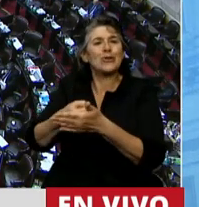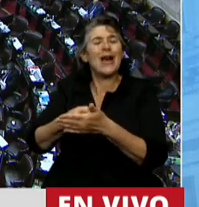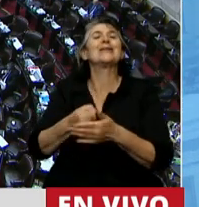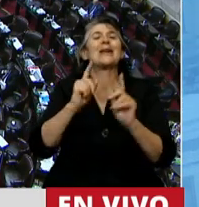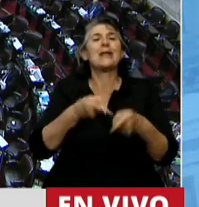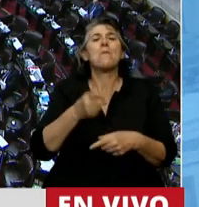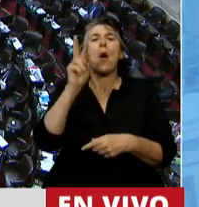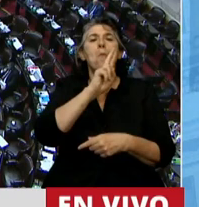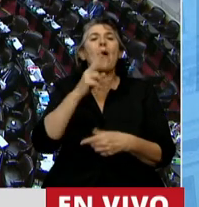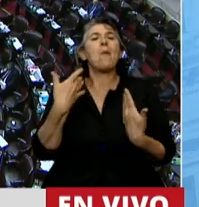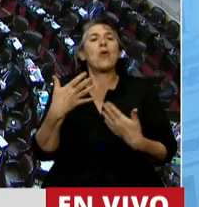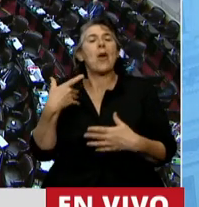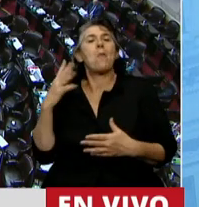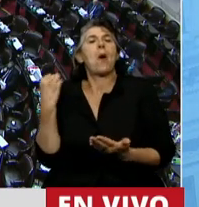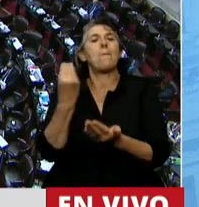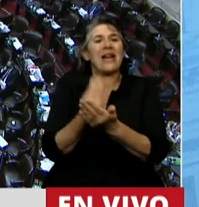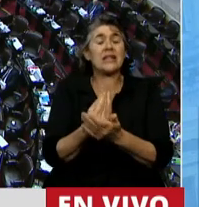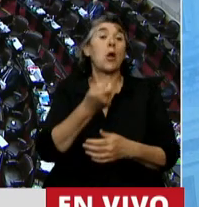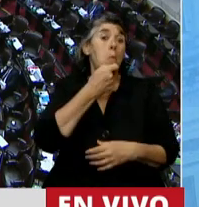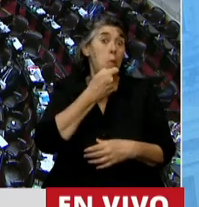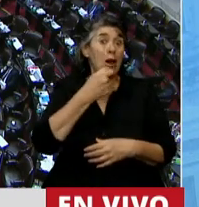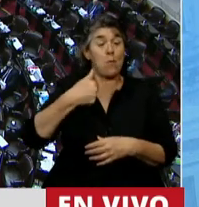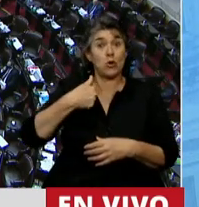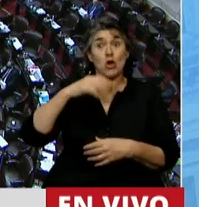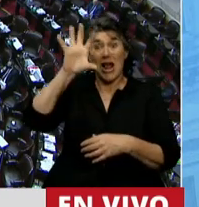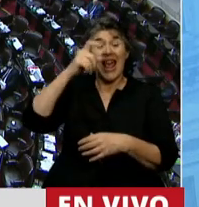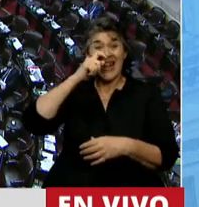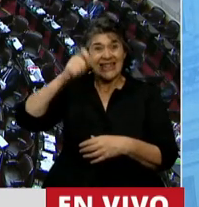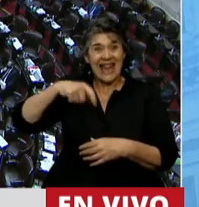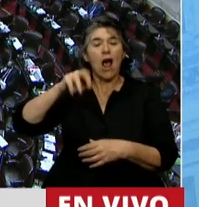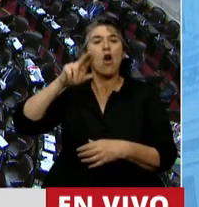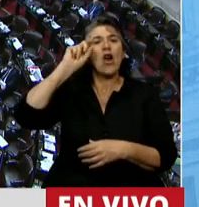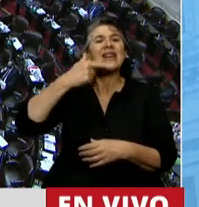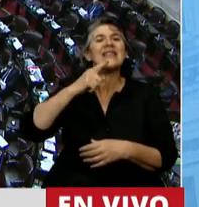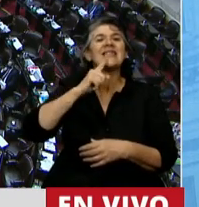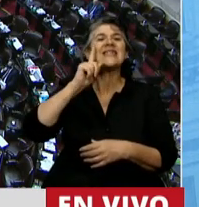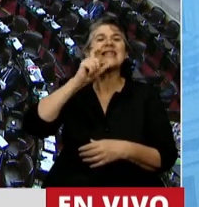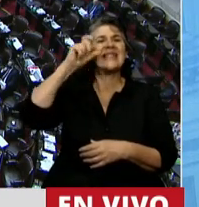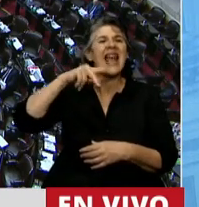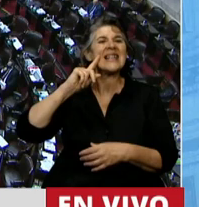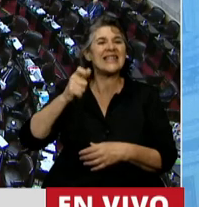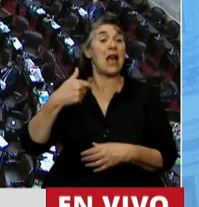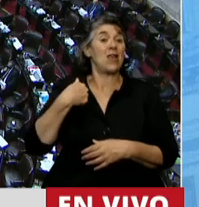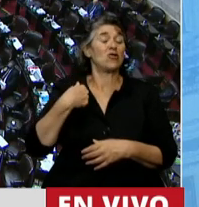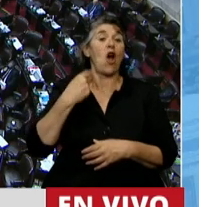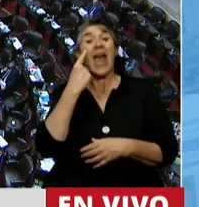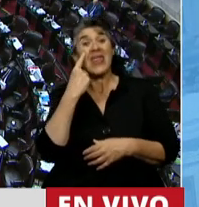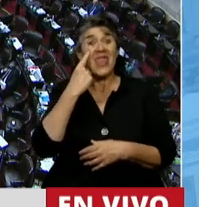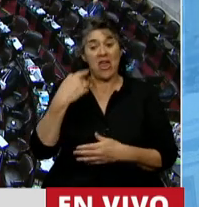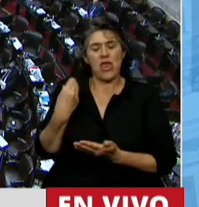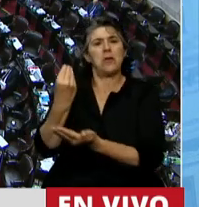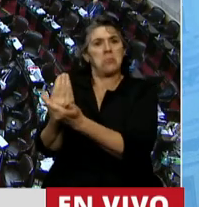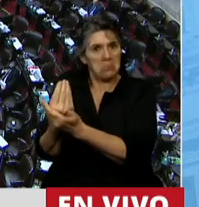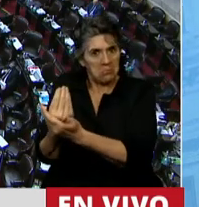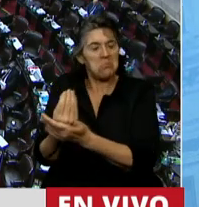Me tocó ser la primera mujer intendente de resistencia y abrir caminos. Me tocó participar del primer caso de reelección y abrir